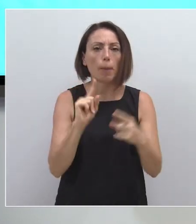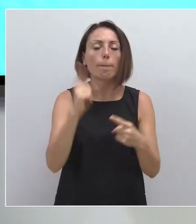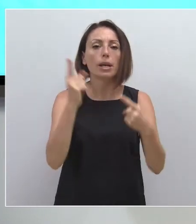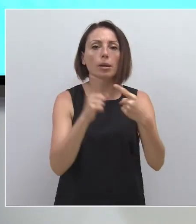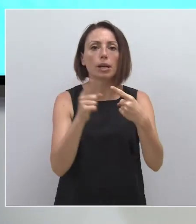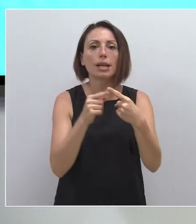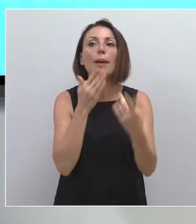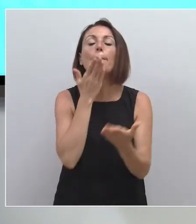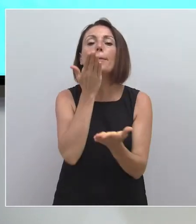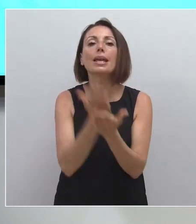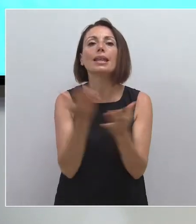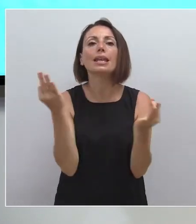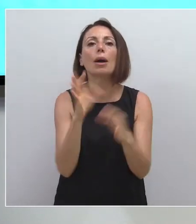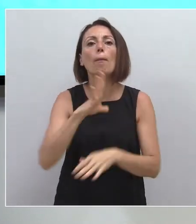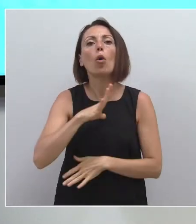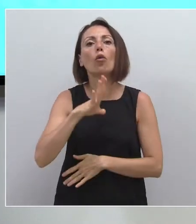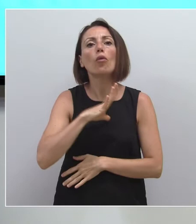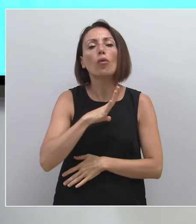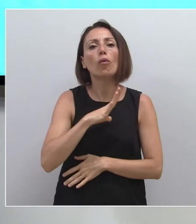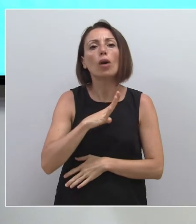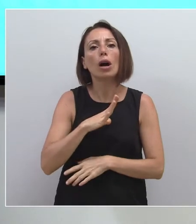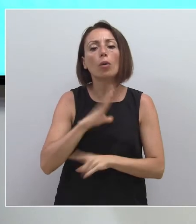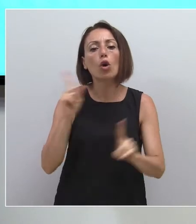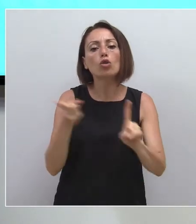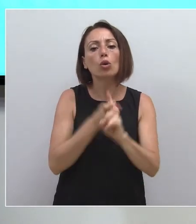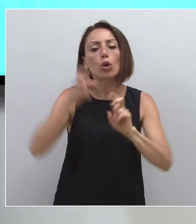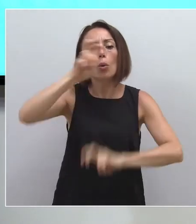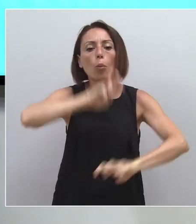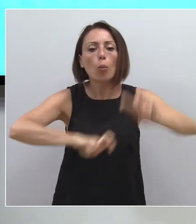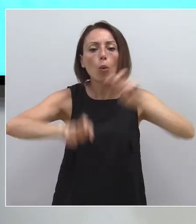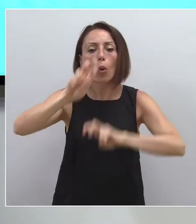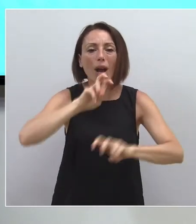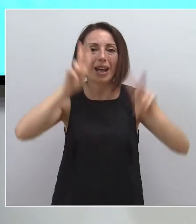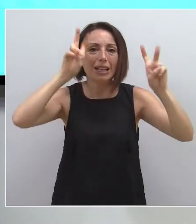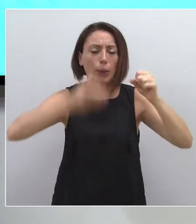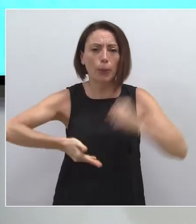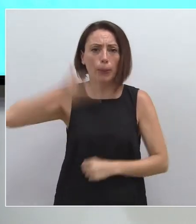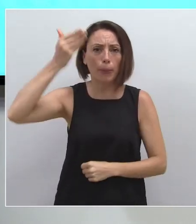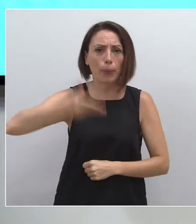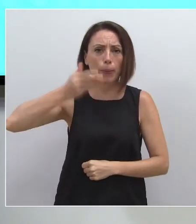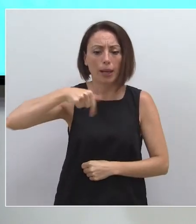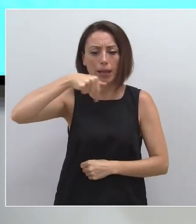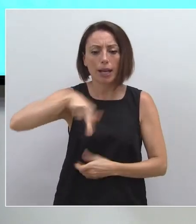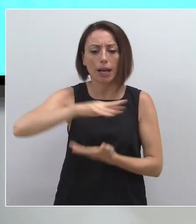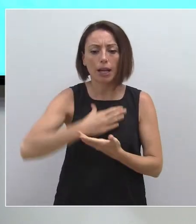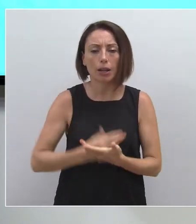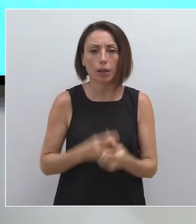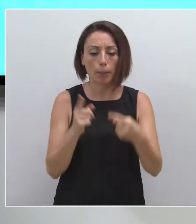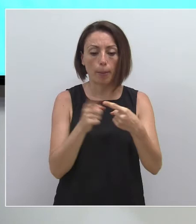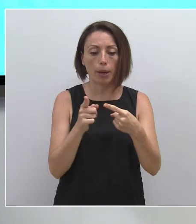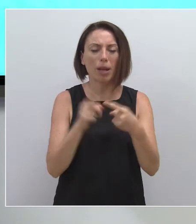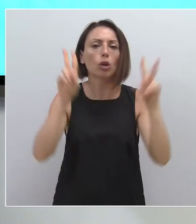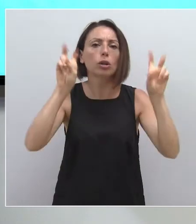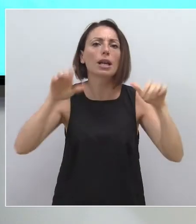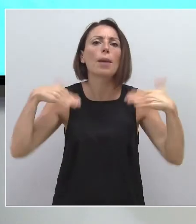en el que le pedía que, por favor, buscara soluciones para dos temas fundamentales para la región de Murcia. El primero de ellos,